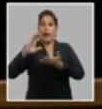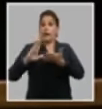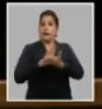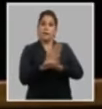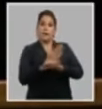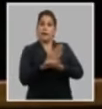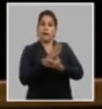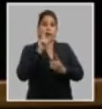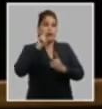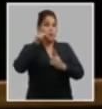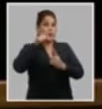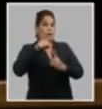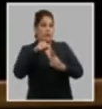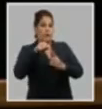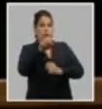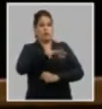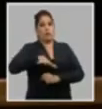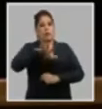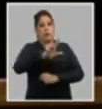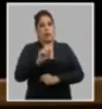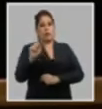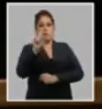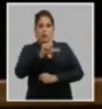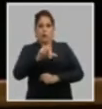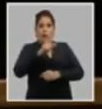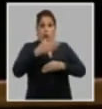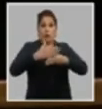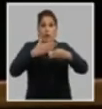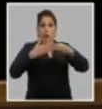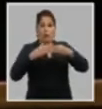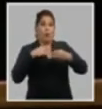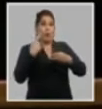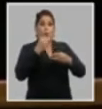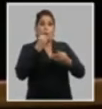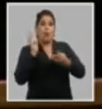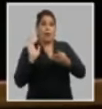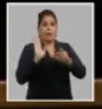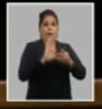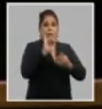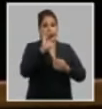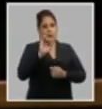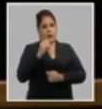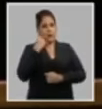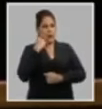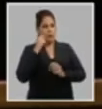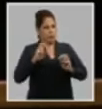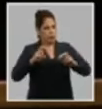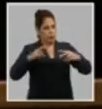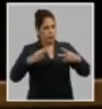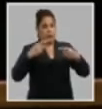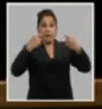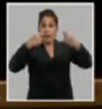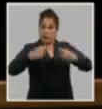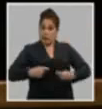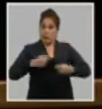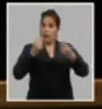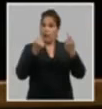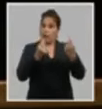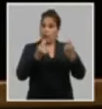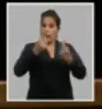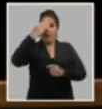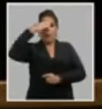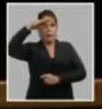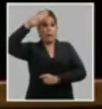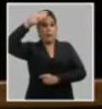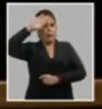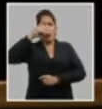y las esencias de la sociedad socialista construida a lo largo de más de seis décadas. Reitera que las decisiones en la economía